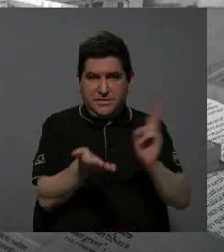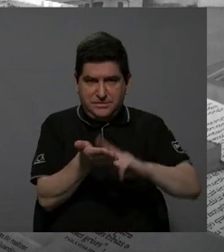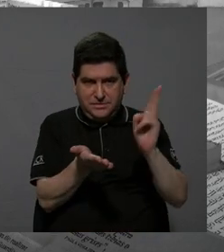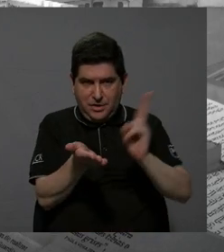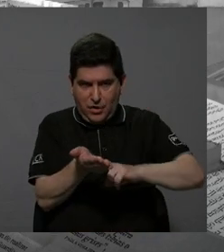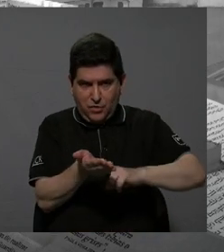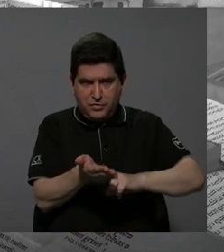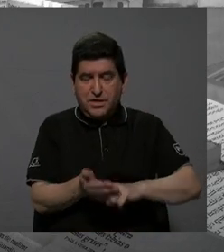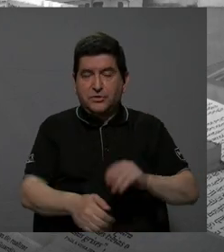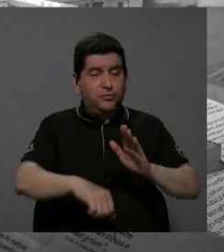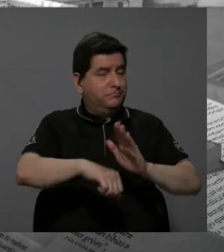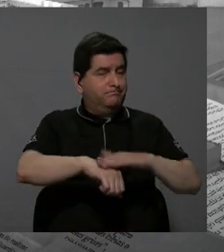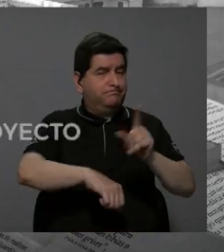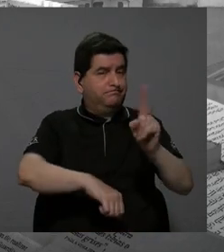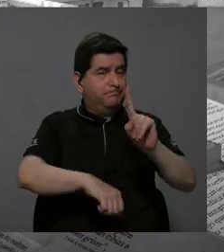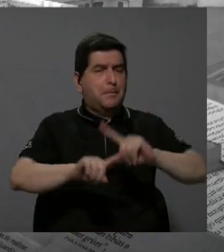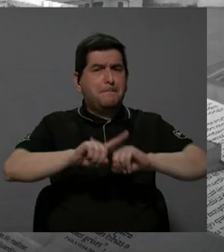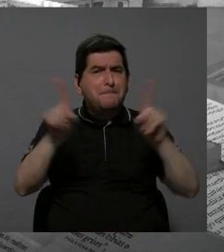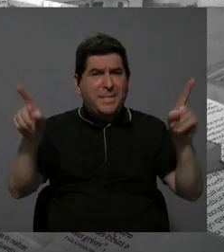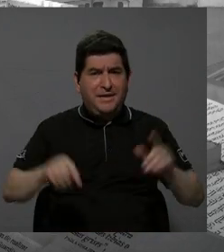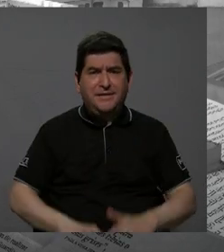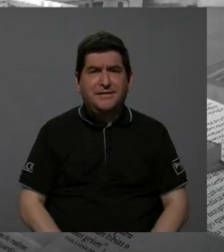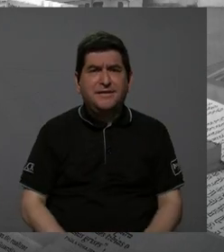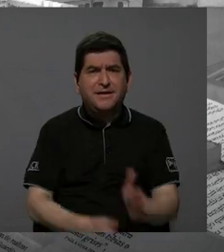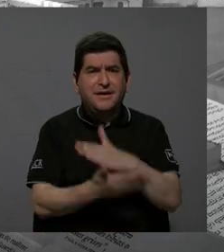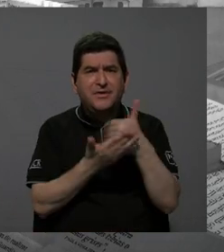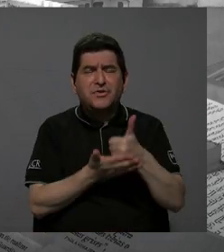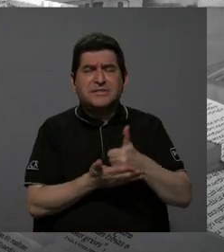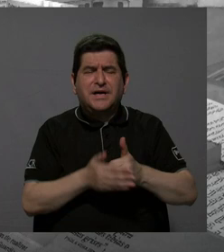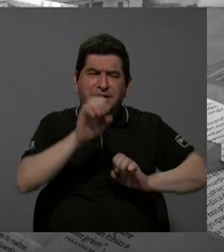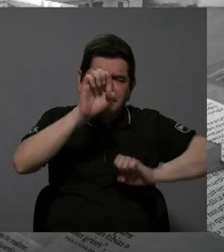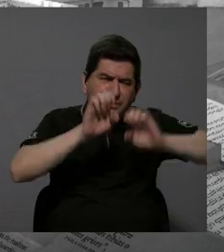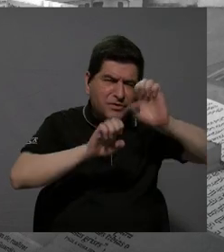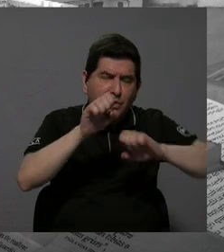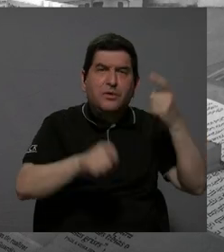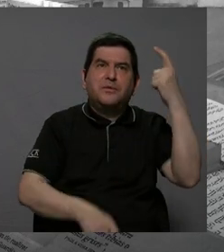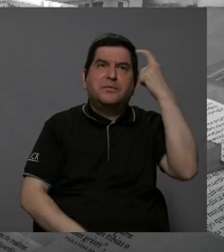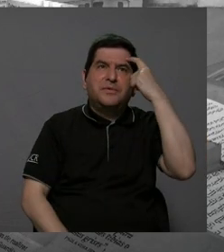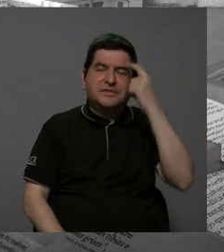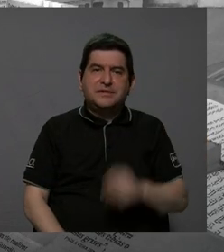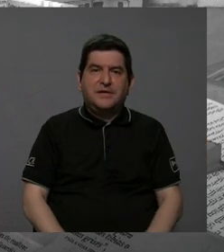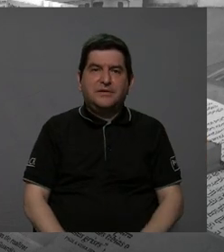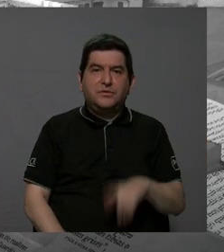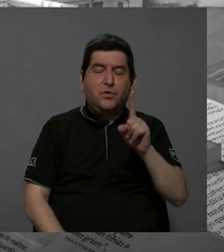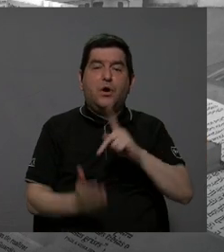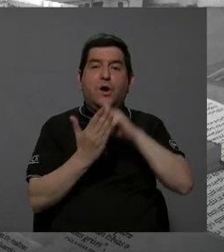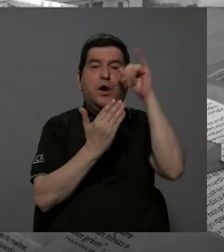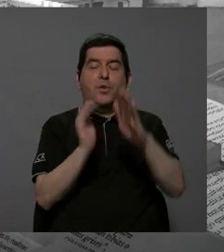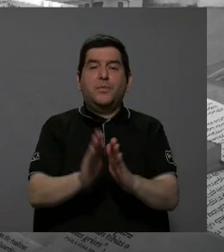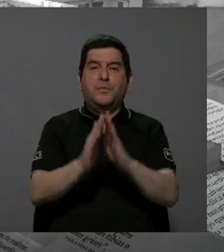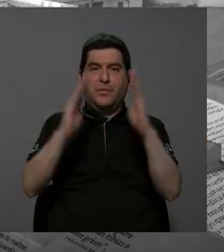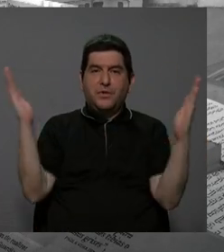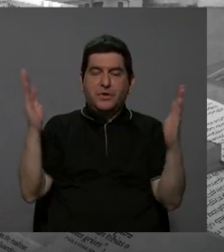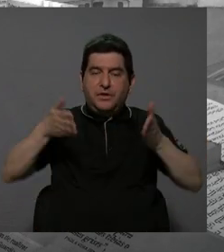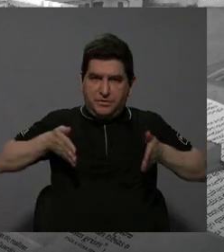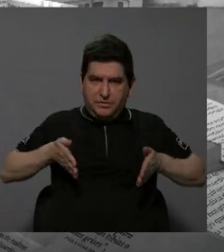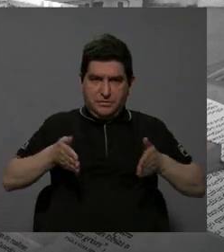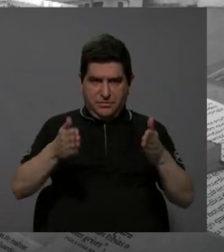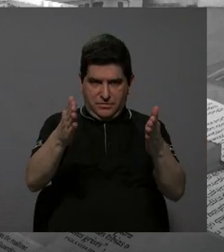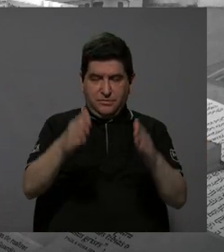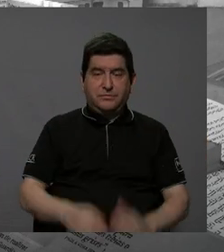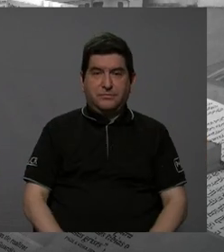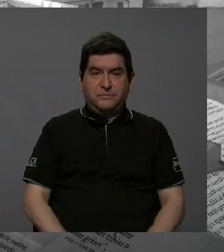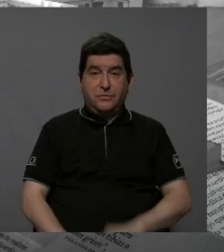ya no lo permite, pero sí es algo que se tiene que valorar de cara a una ampliación, a un proyecto de ampliación de esa carretera.